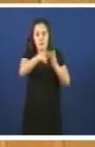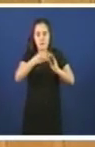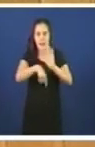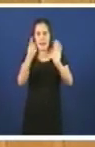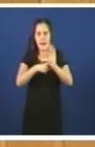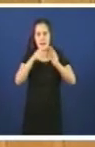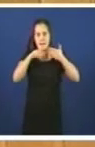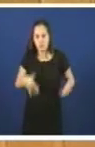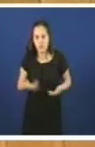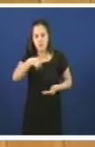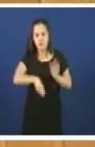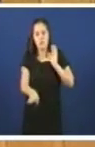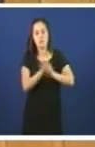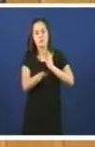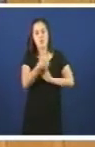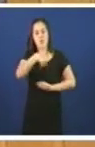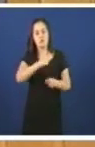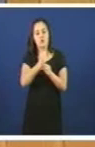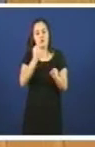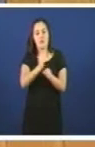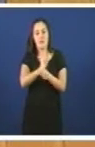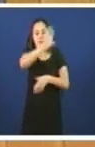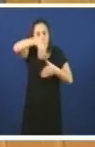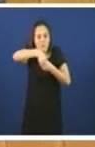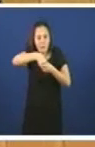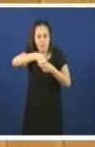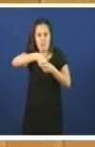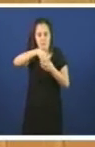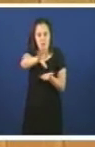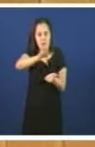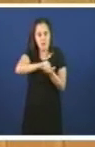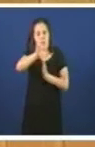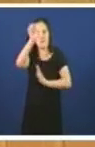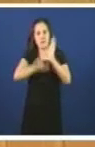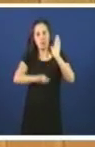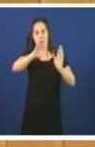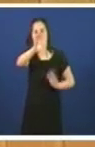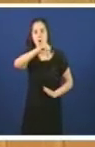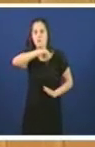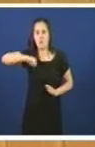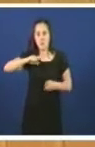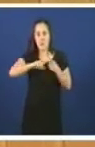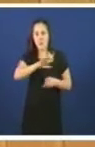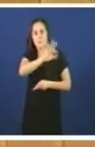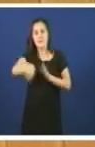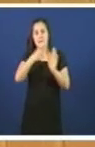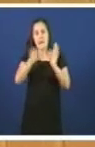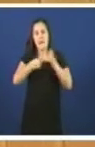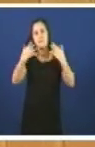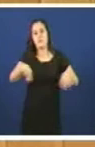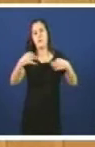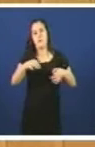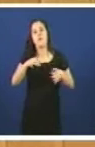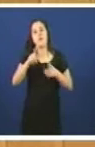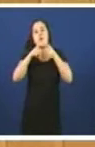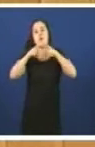Estamos a sustentar as nosas actuacións no mandato legal derivado do Estatuto de Autonomía e a Lei de Normalización Lingüística.